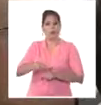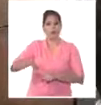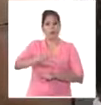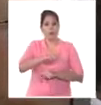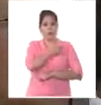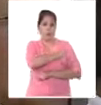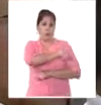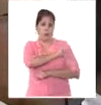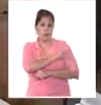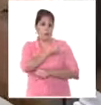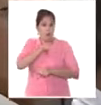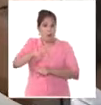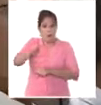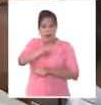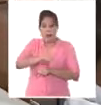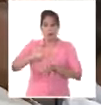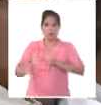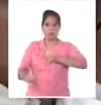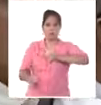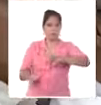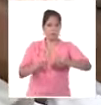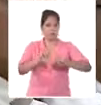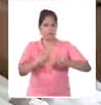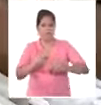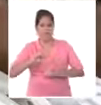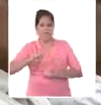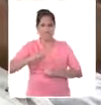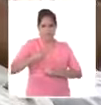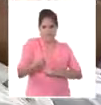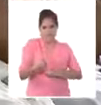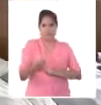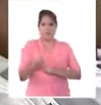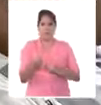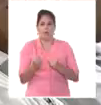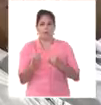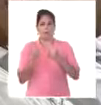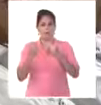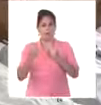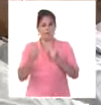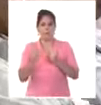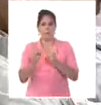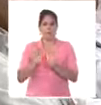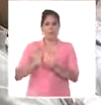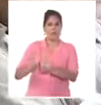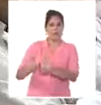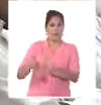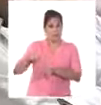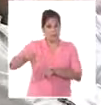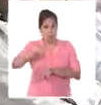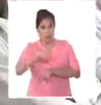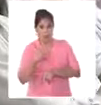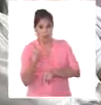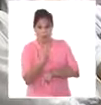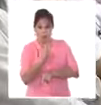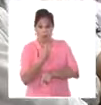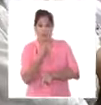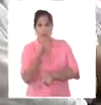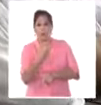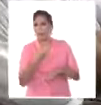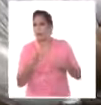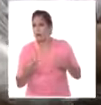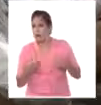Todas estas son plataformas hegemónicas de dominación, prepotencia y desprecio. Por lo tanto, nuestra respuesta